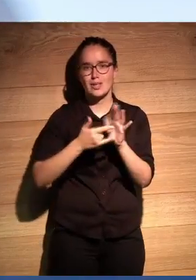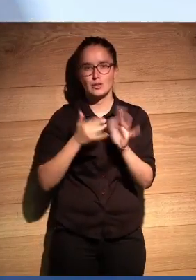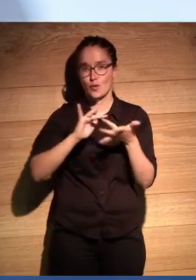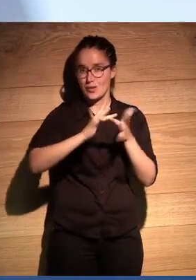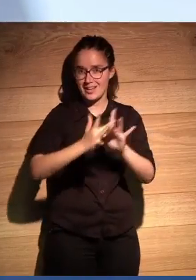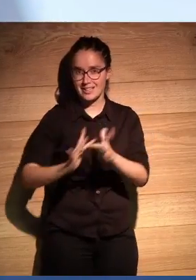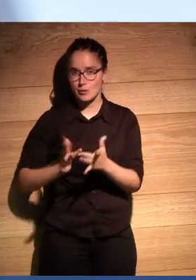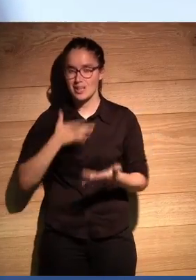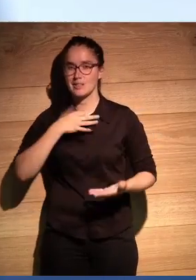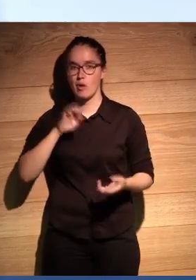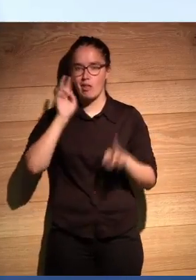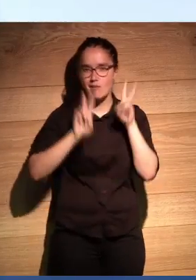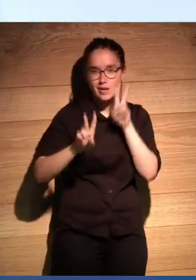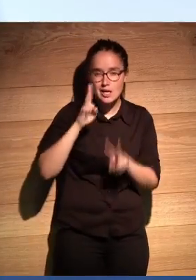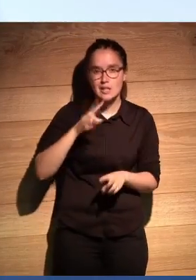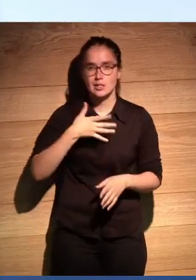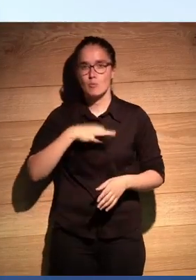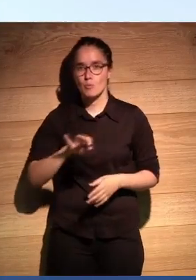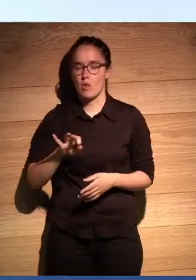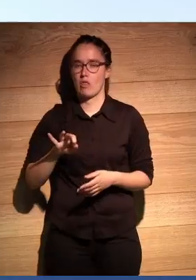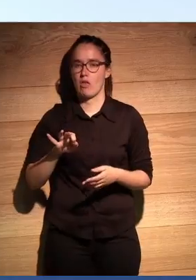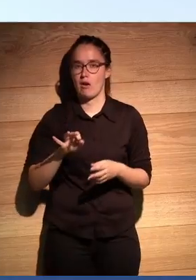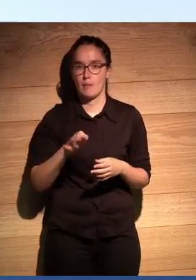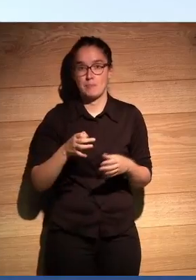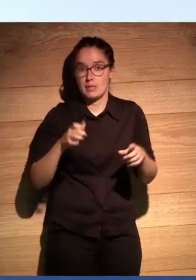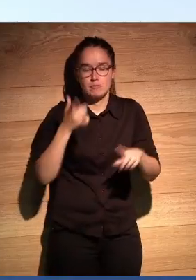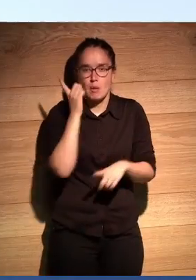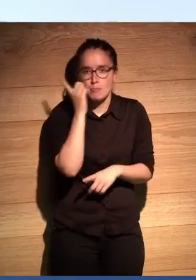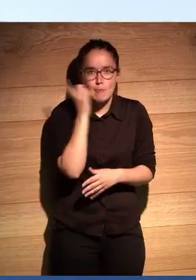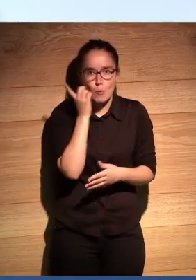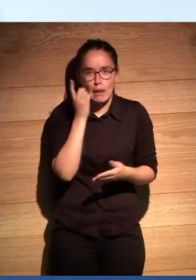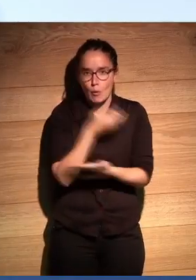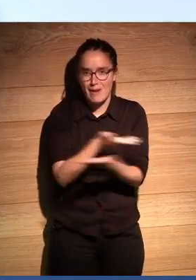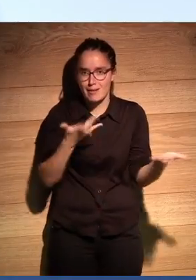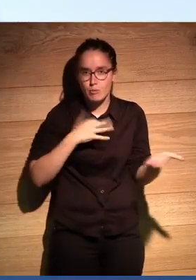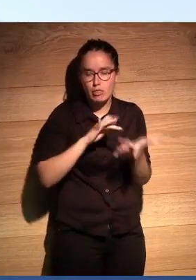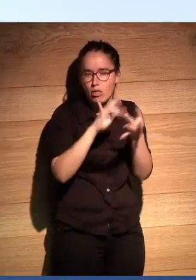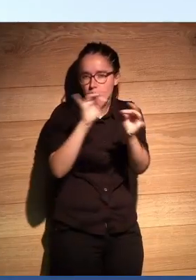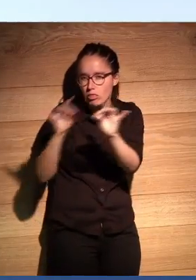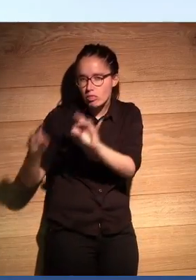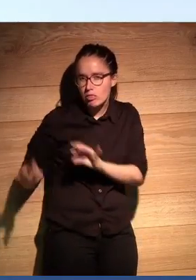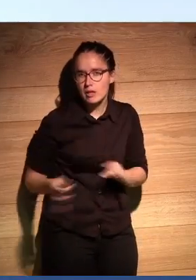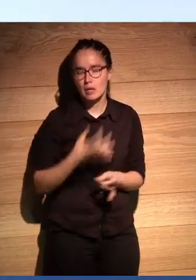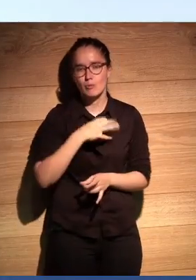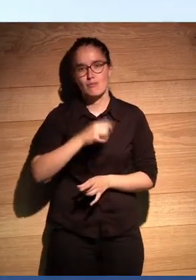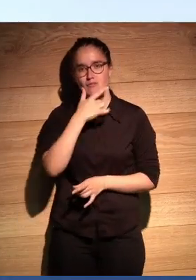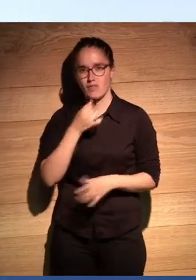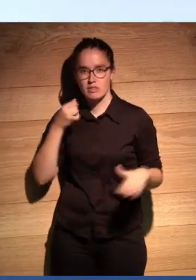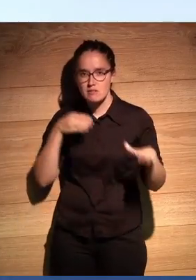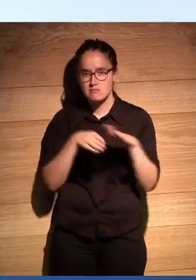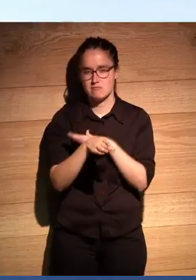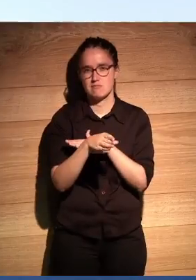interactivo que se pudiera ver, que pudiera verse desde cualquier teléfono móvil, que fuera fácil